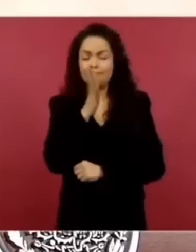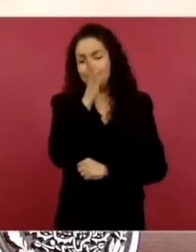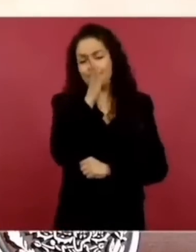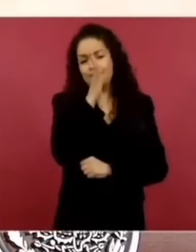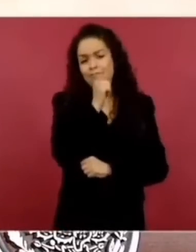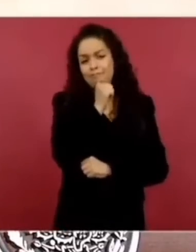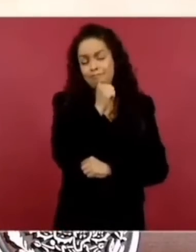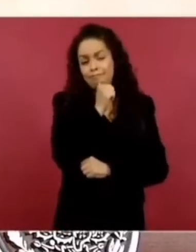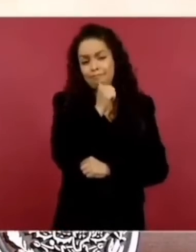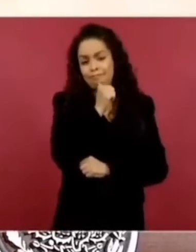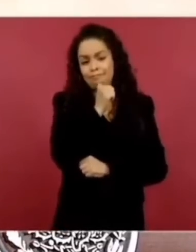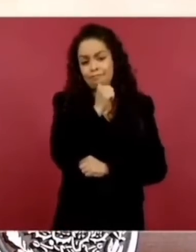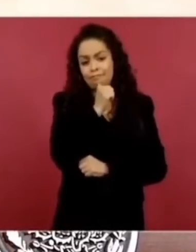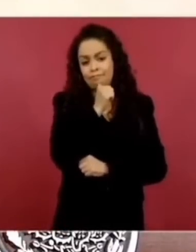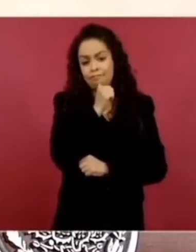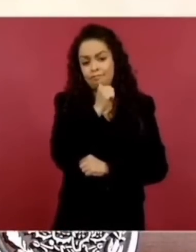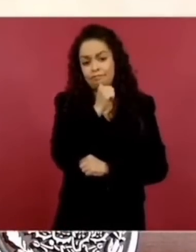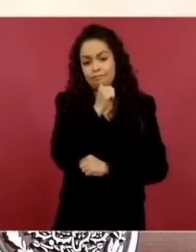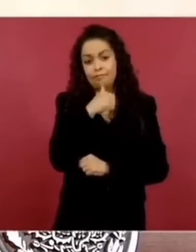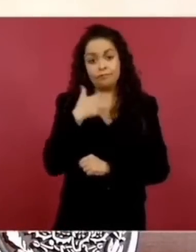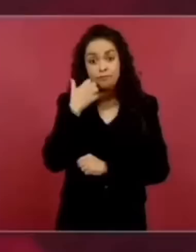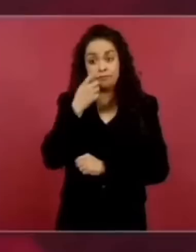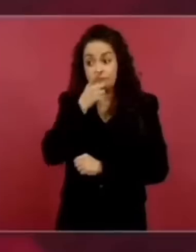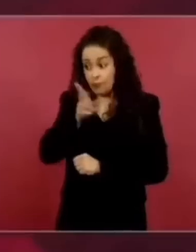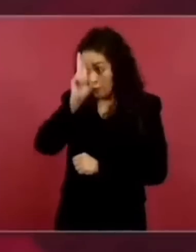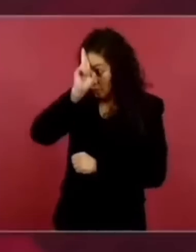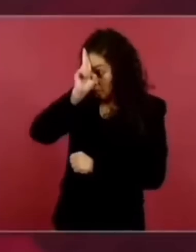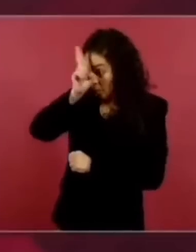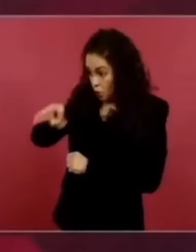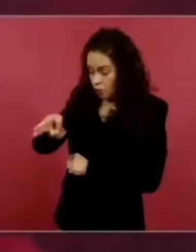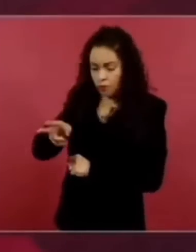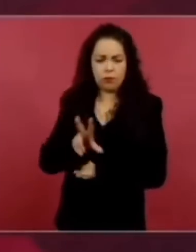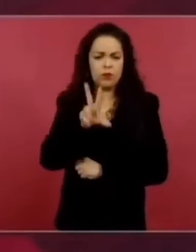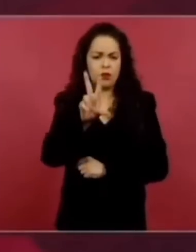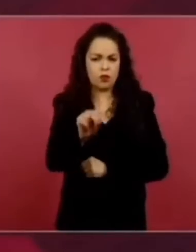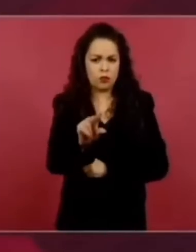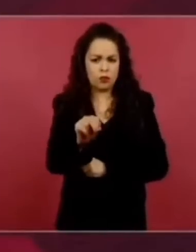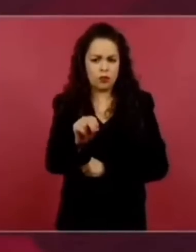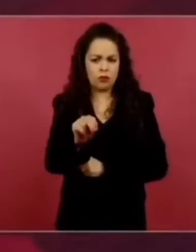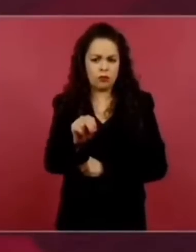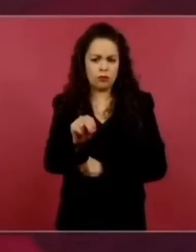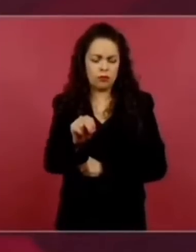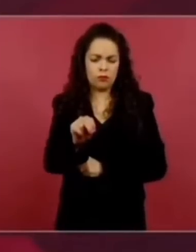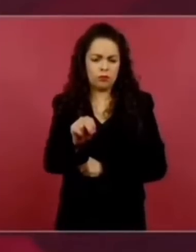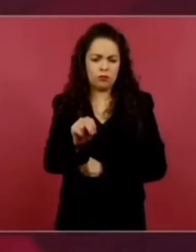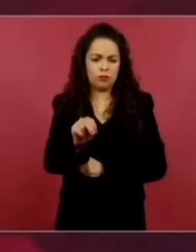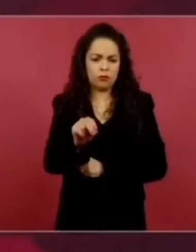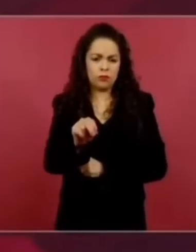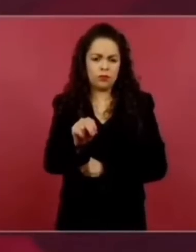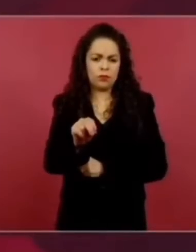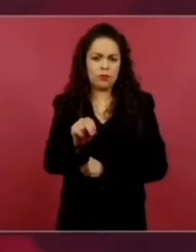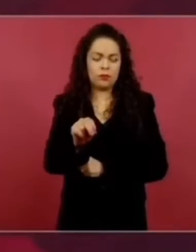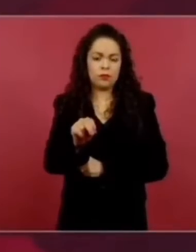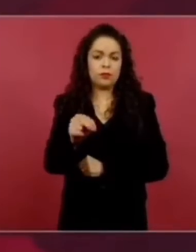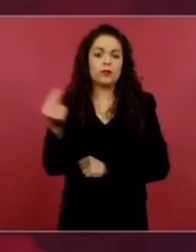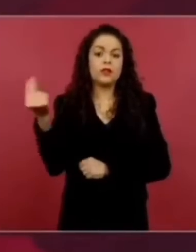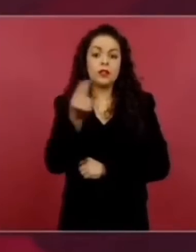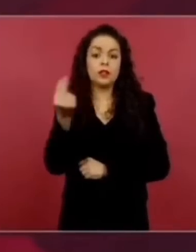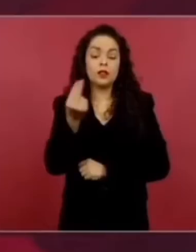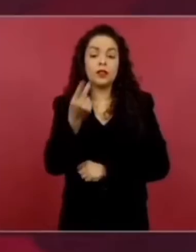los impidan. además este hay un procedimiento legal